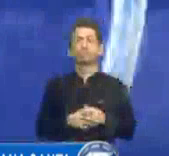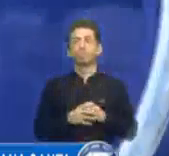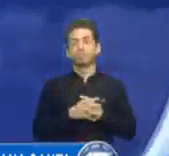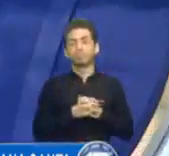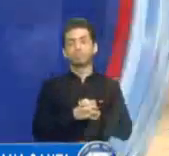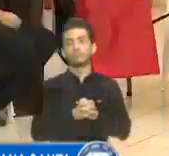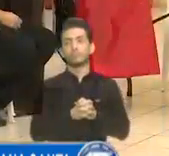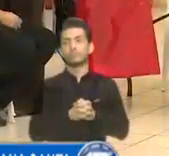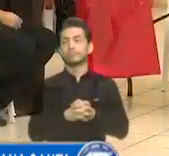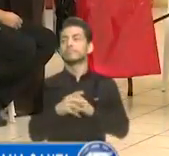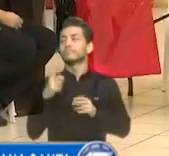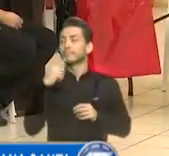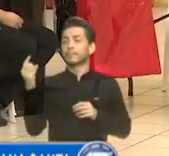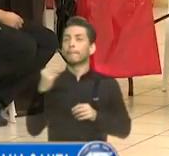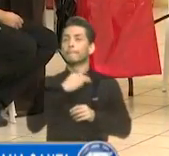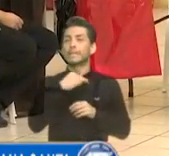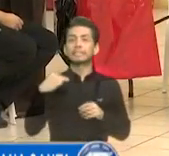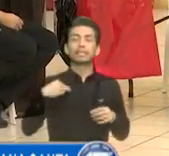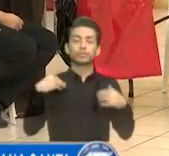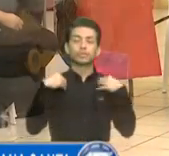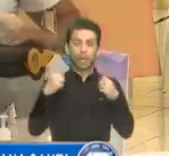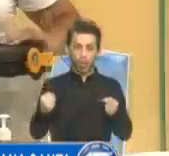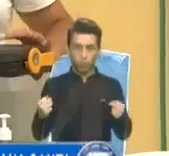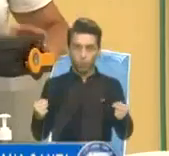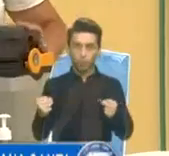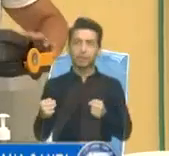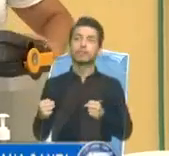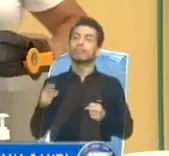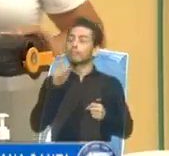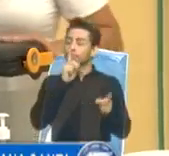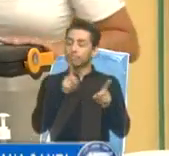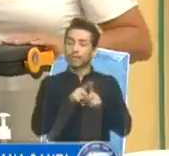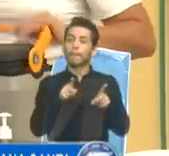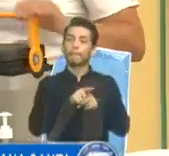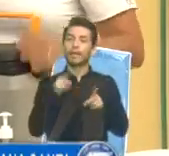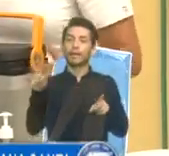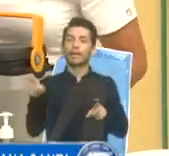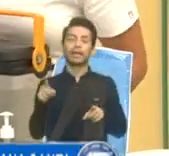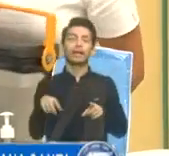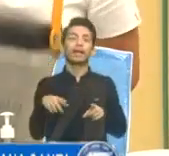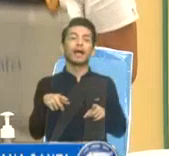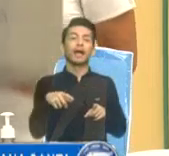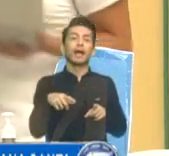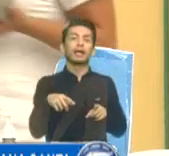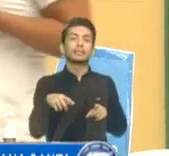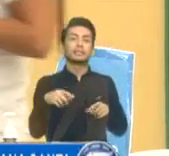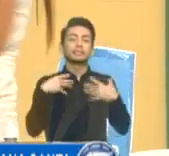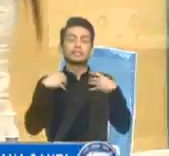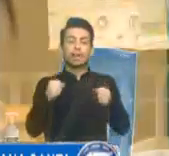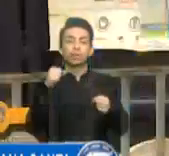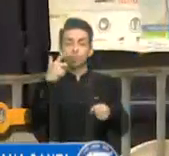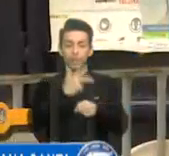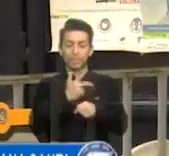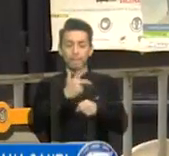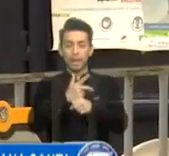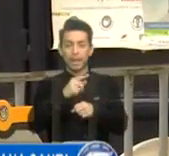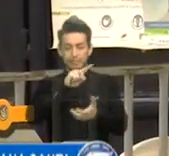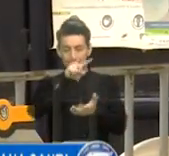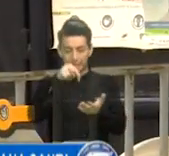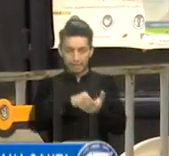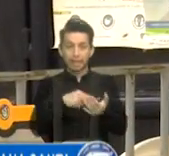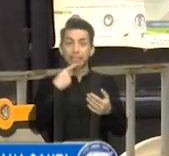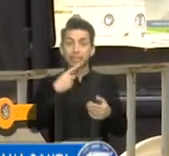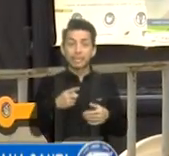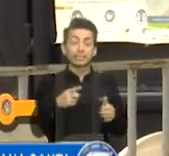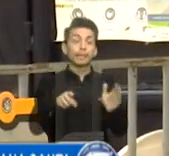Ministerio de Salud Pública y Asistencia Social y la Dirección del Área de Salud Guatemala Central dieron a conocer que las personas que se vacunaron